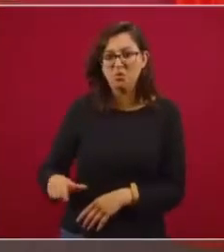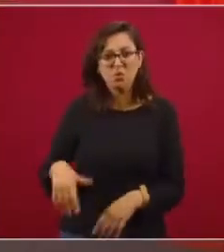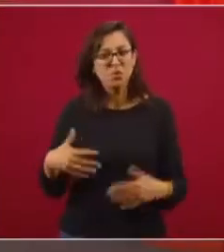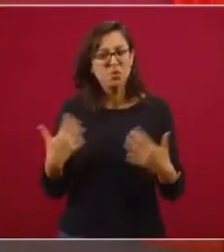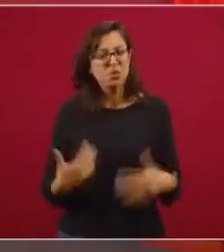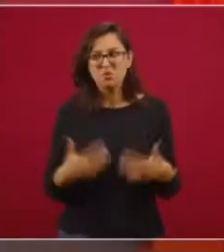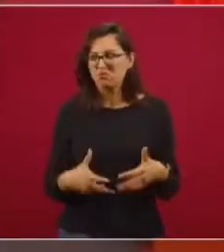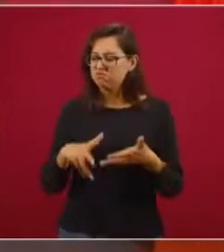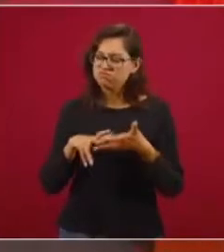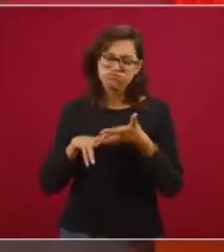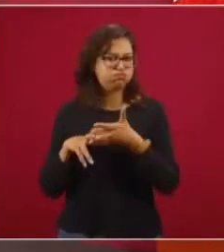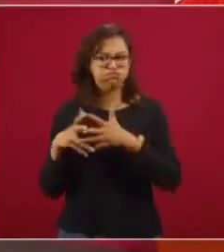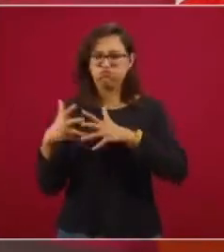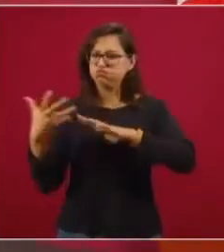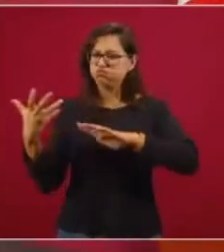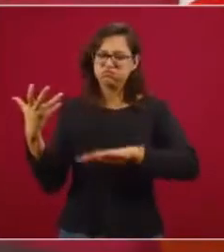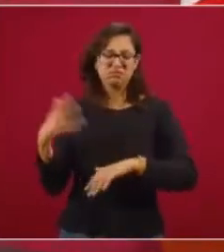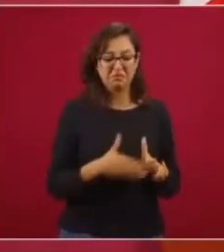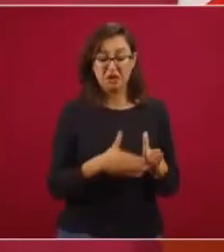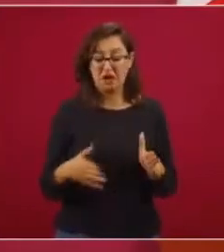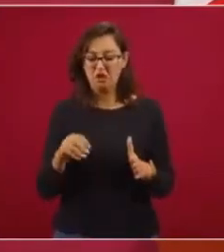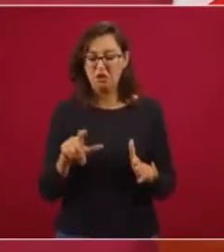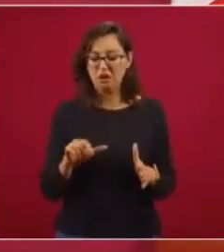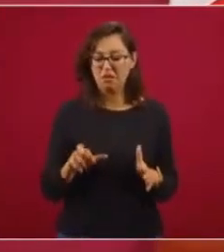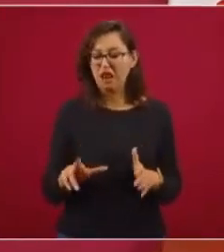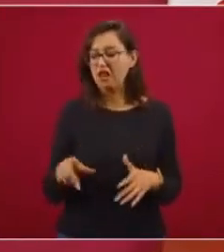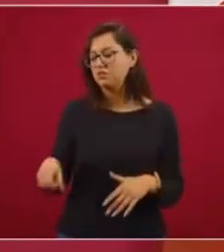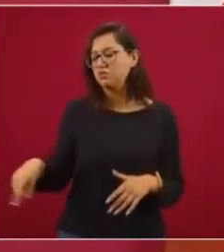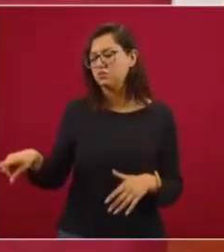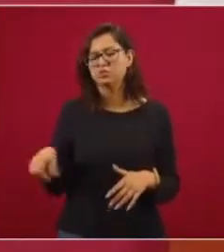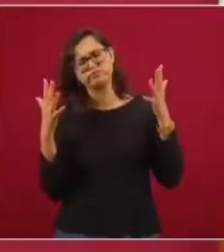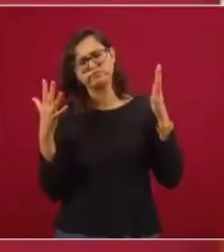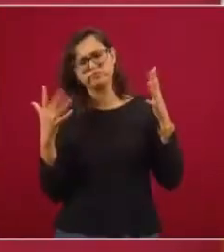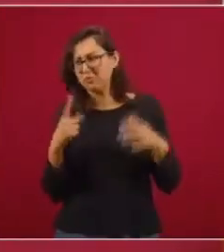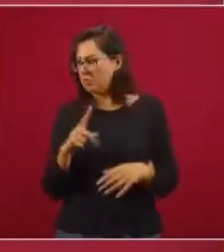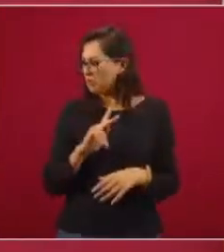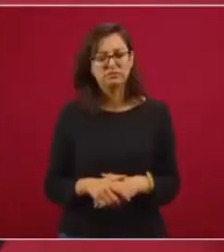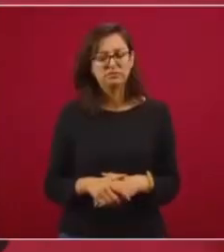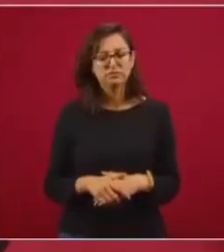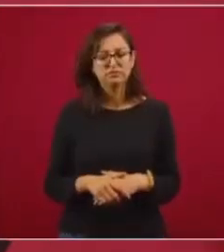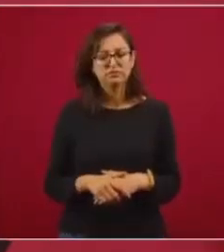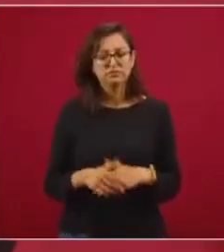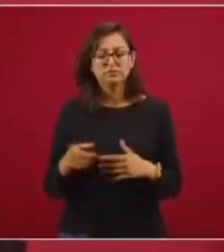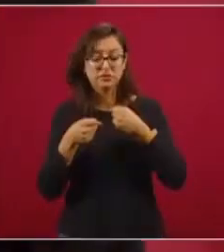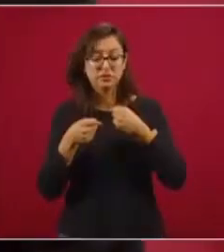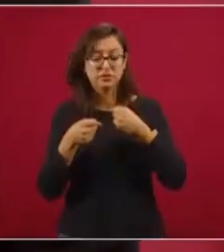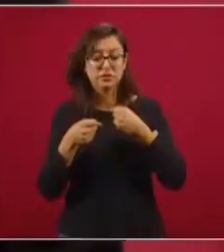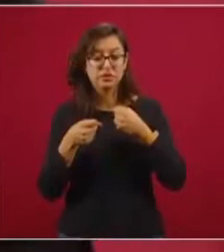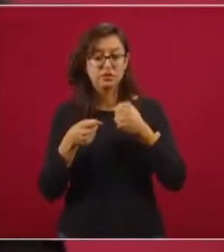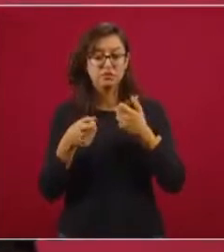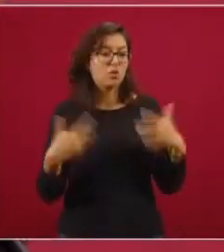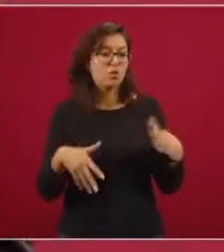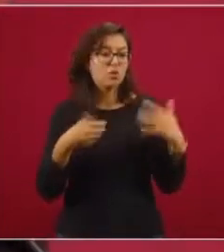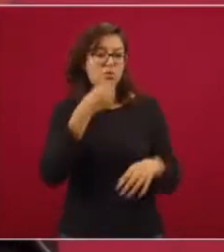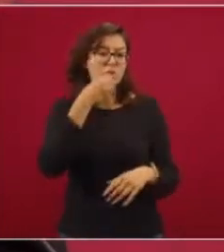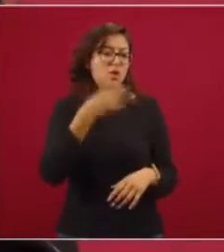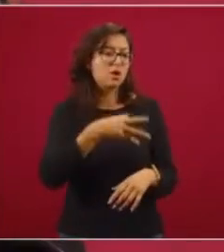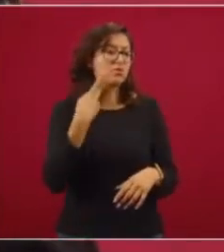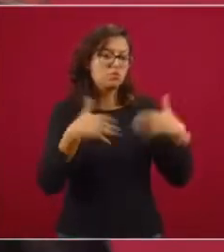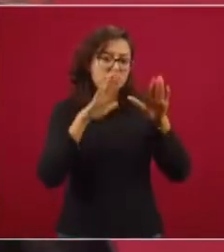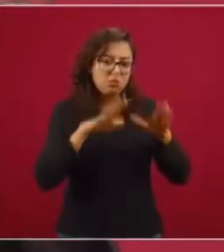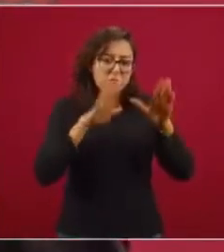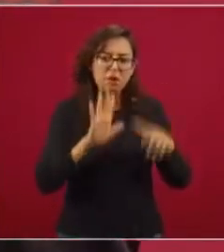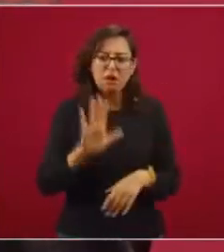esta distorsión que se dio durante el periodo neoliberal, puro aplaudidor del régimen, puro periodista que me incienso de